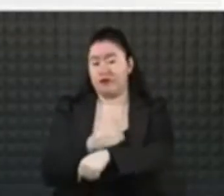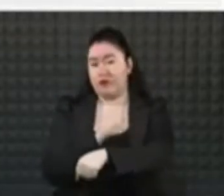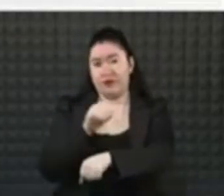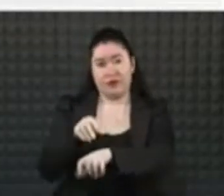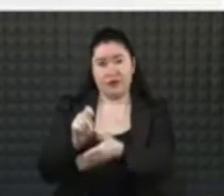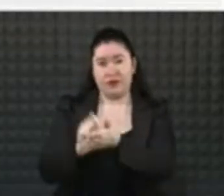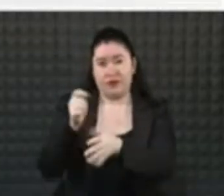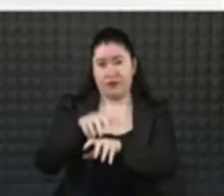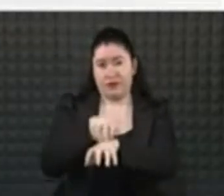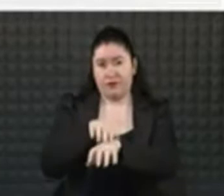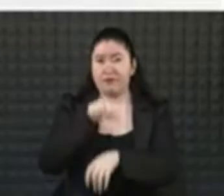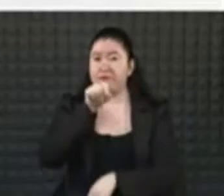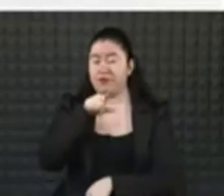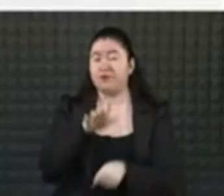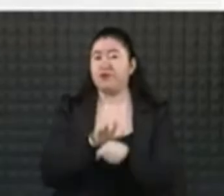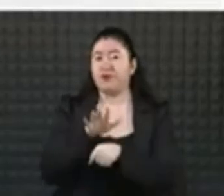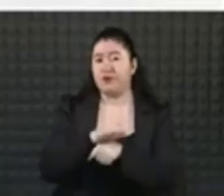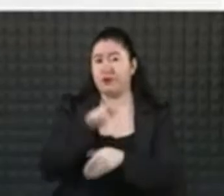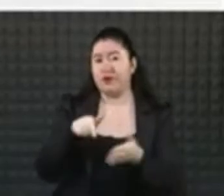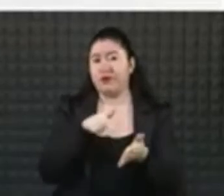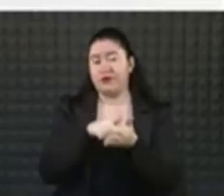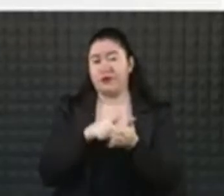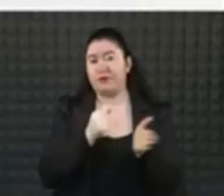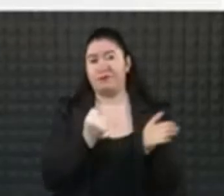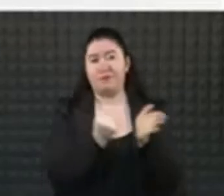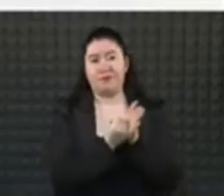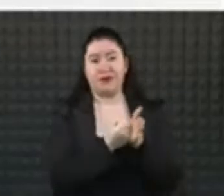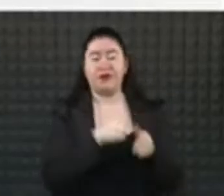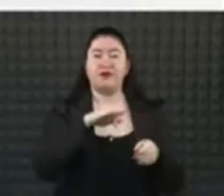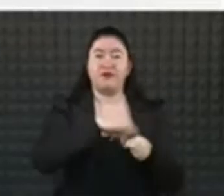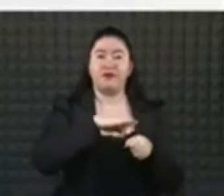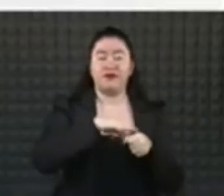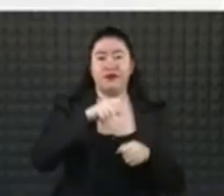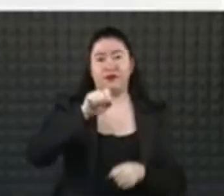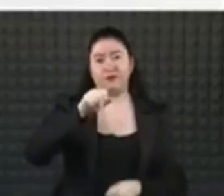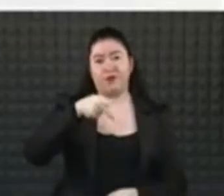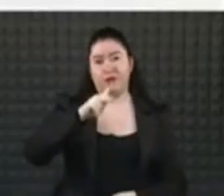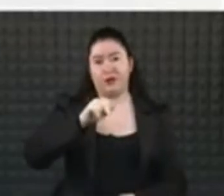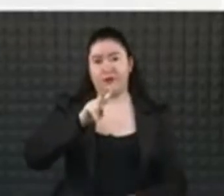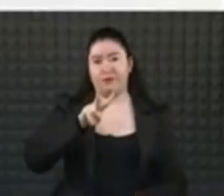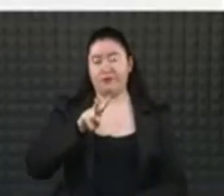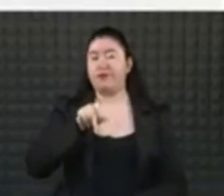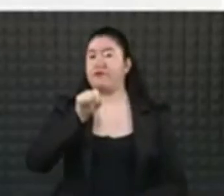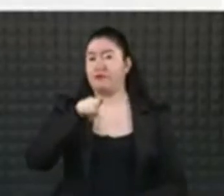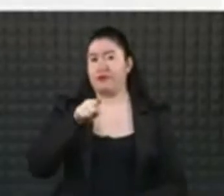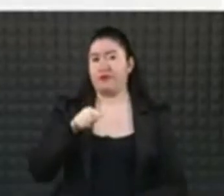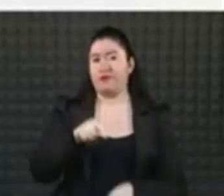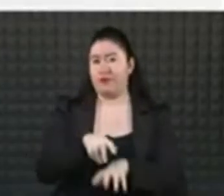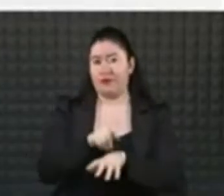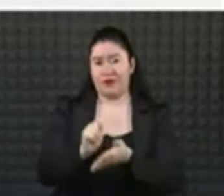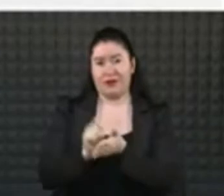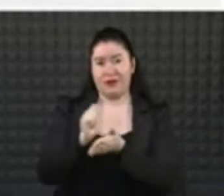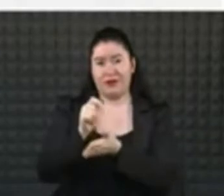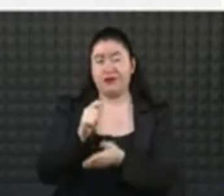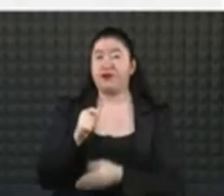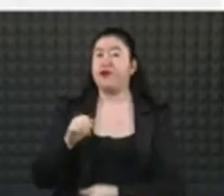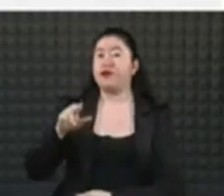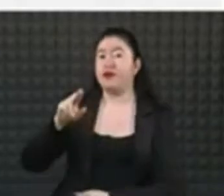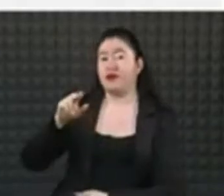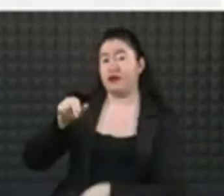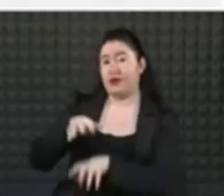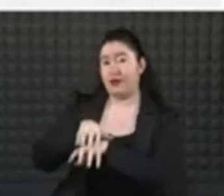julio. Estaremos aplicando la vacuna Sputnik V en Tláhuac, Miguel Hidalgo, Benito Juárez y Gustavo Madero y la vacuna Sinovac en Tlalpan.